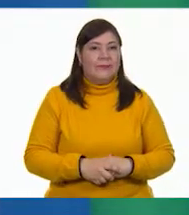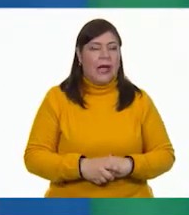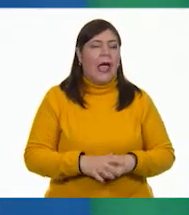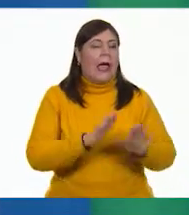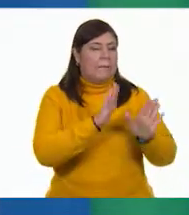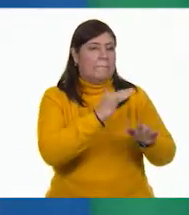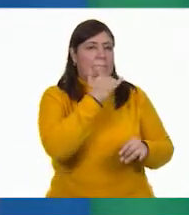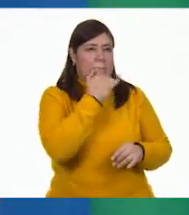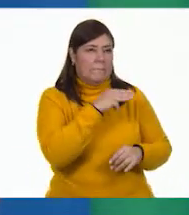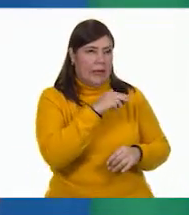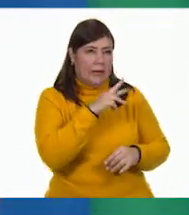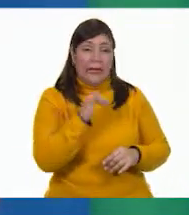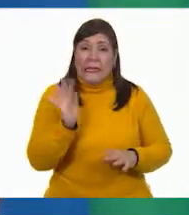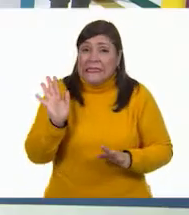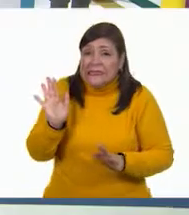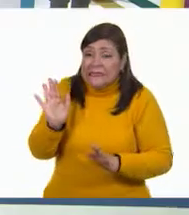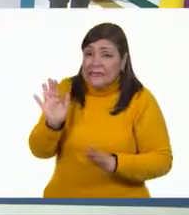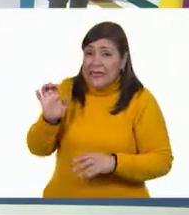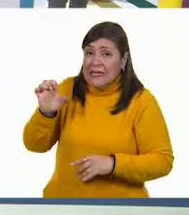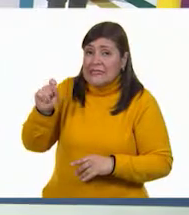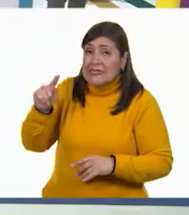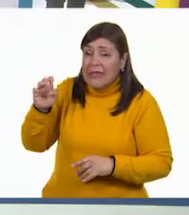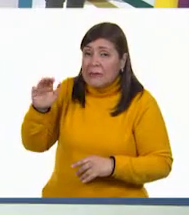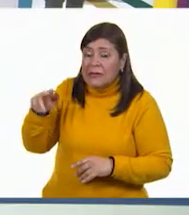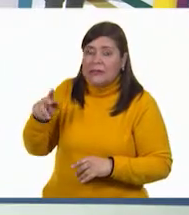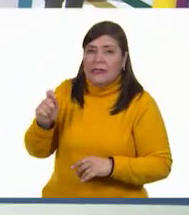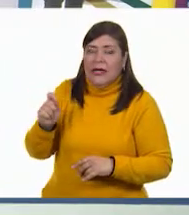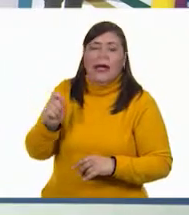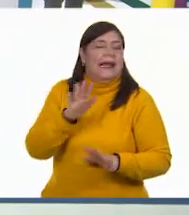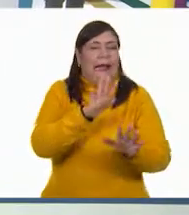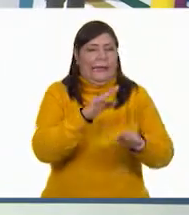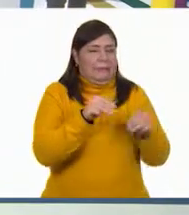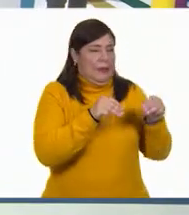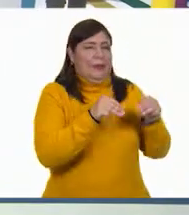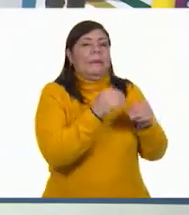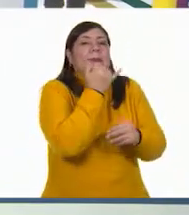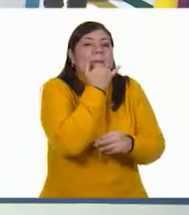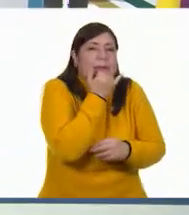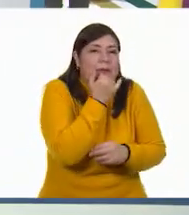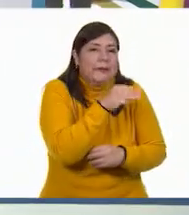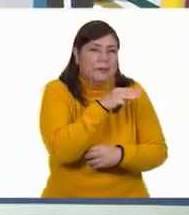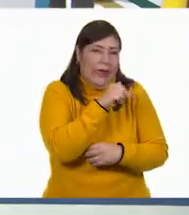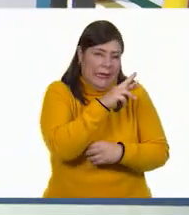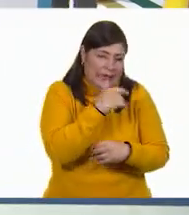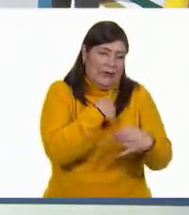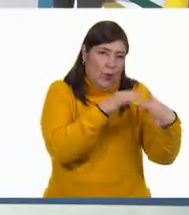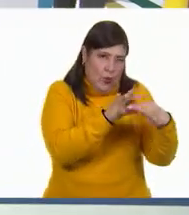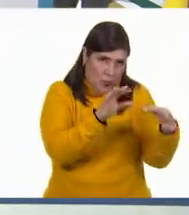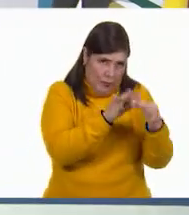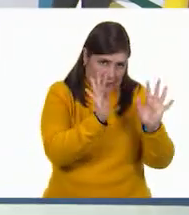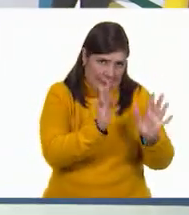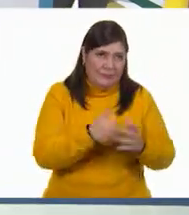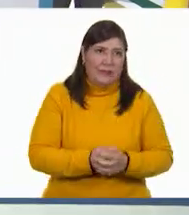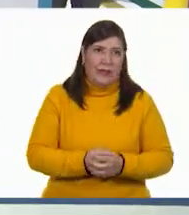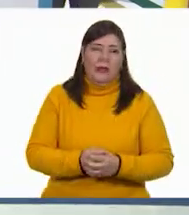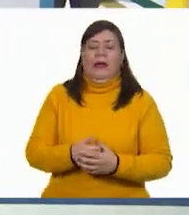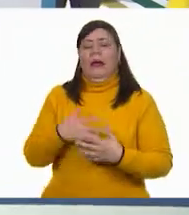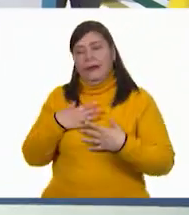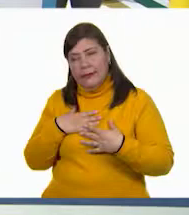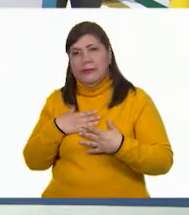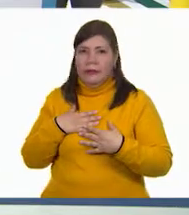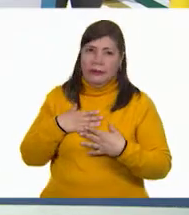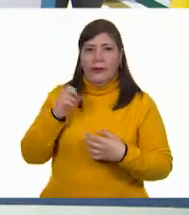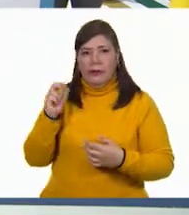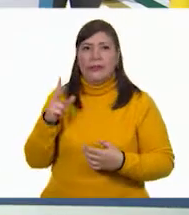perdón, María. Adelante. Esteban. Oye. Hay que movernos. Hay que movernos. Perdón, María. Lo que les explico va a ser esto. Uf. Ok.